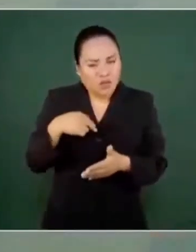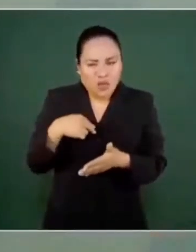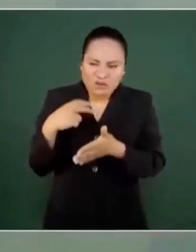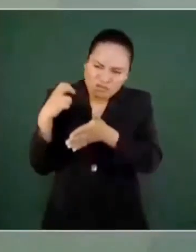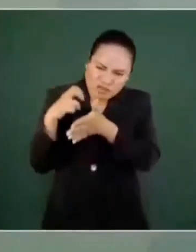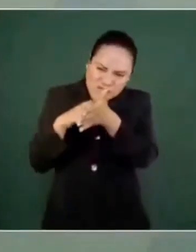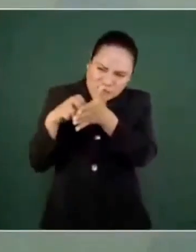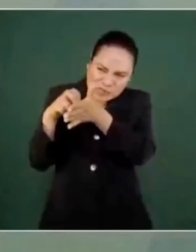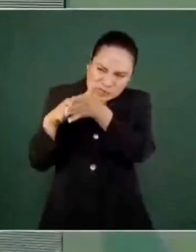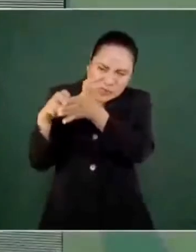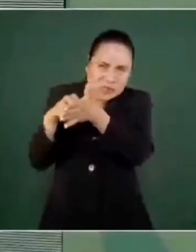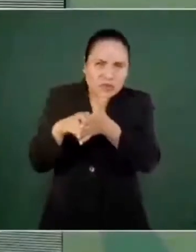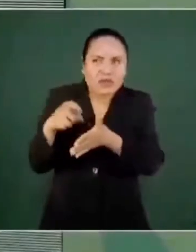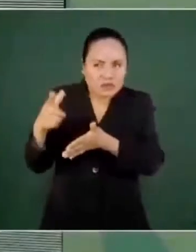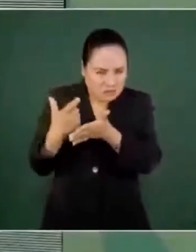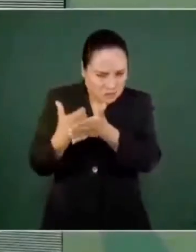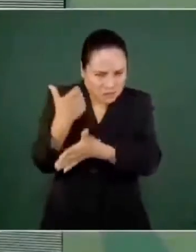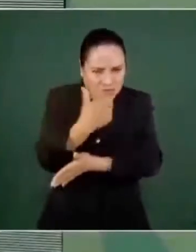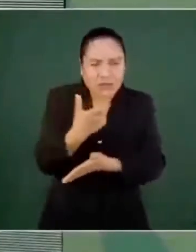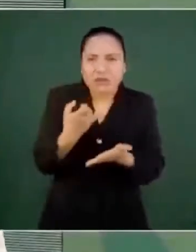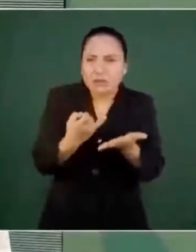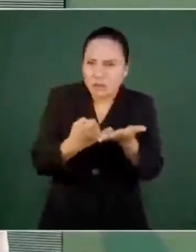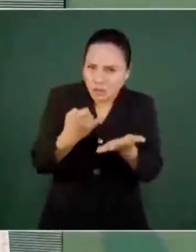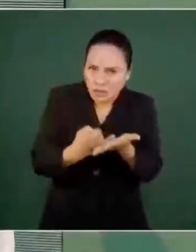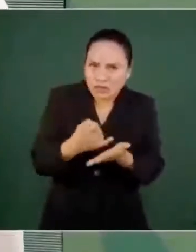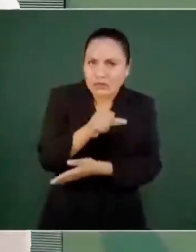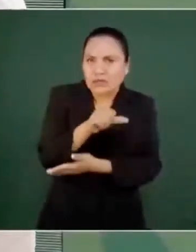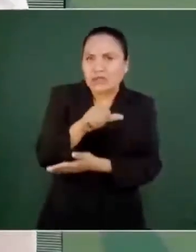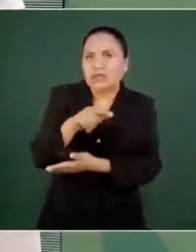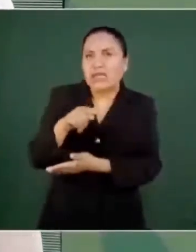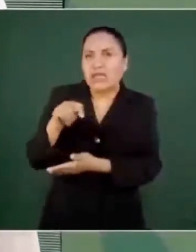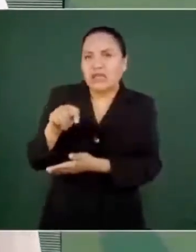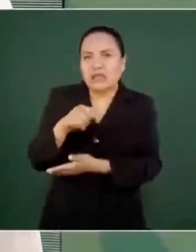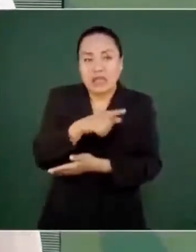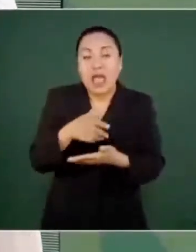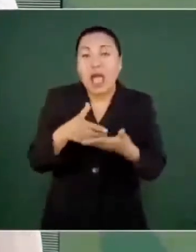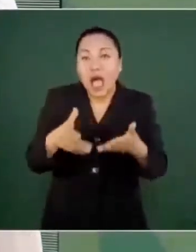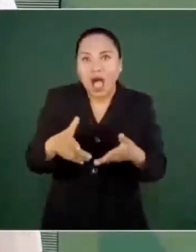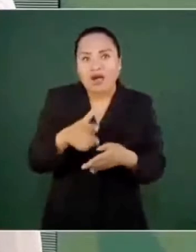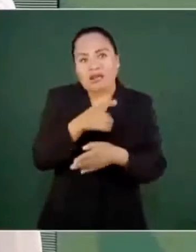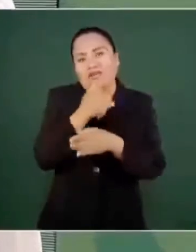pues se presentan en estos casos.